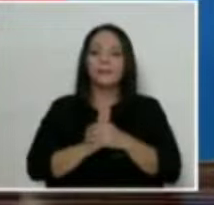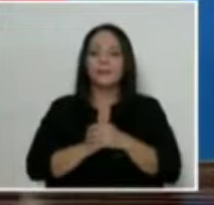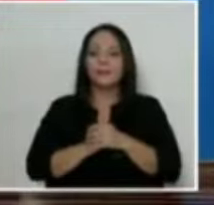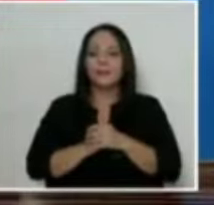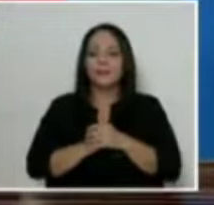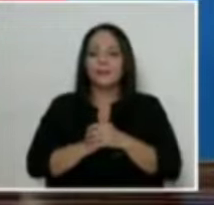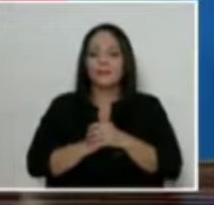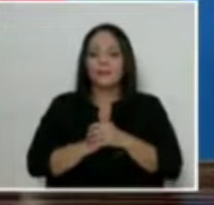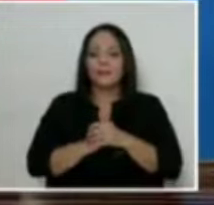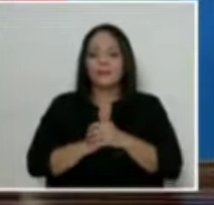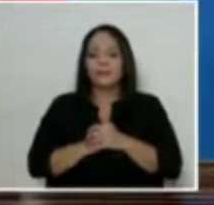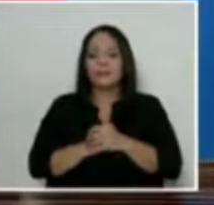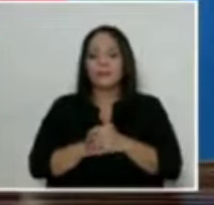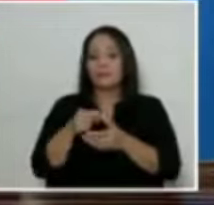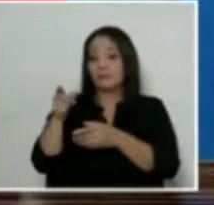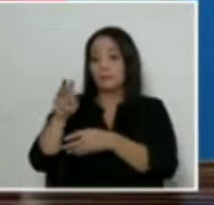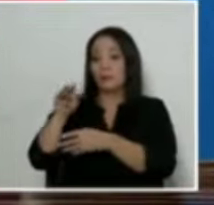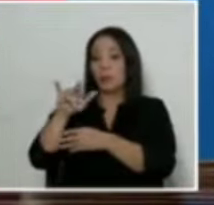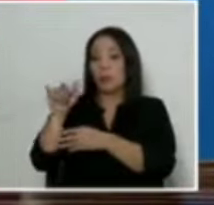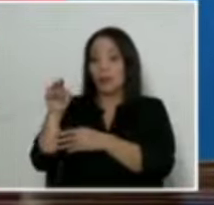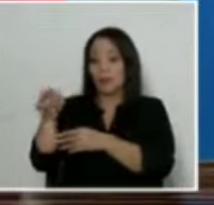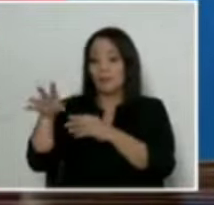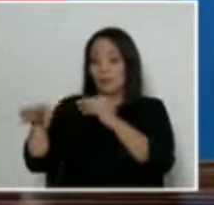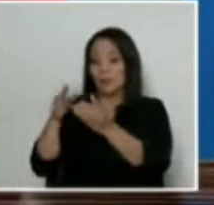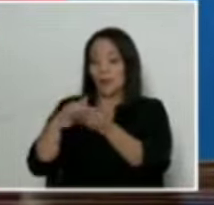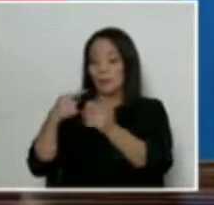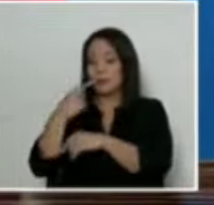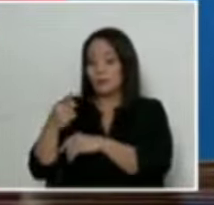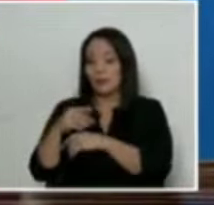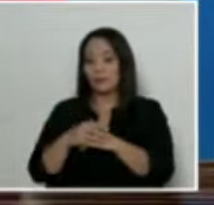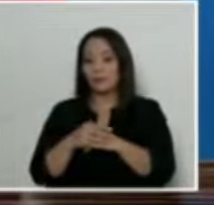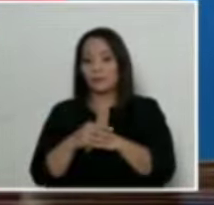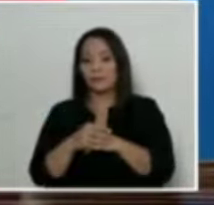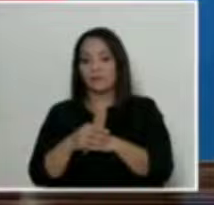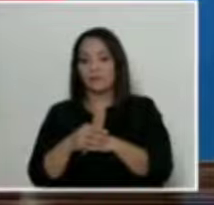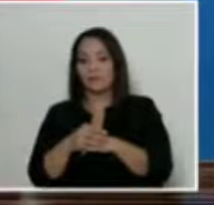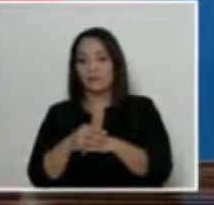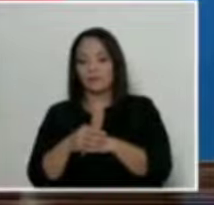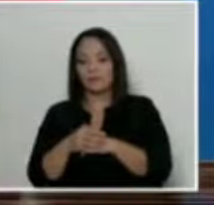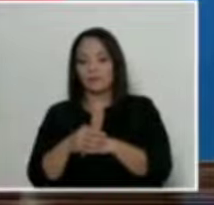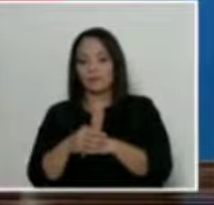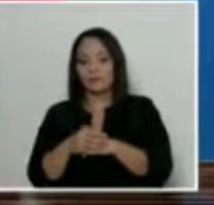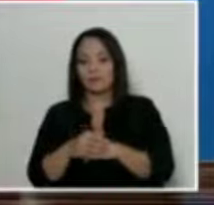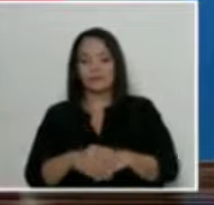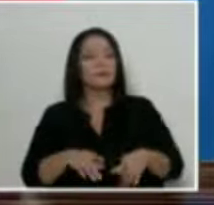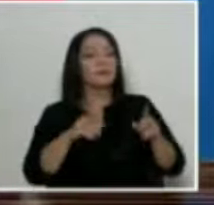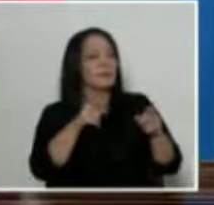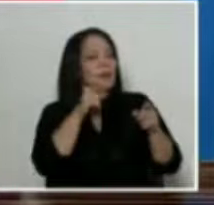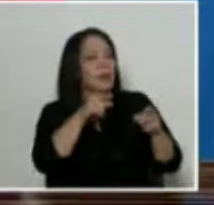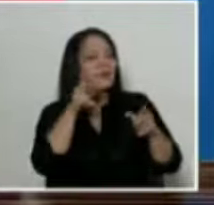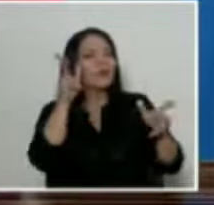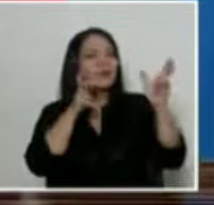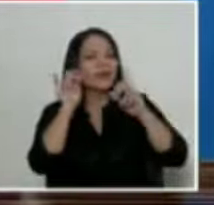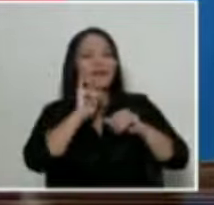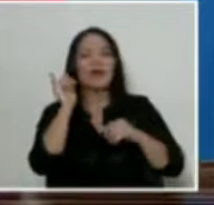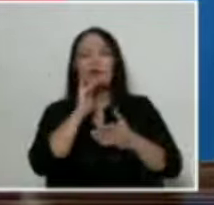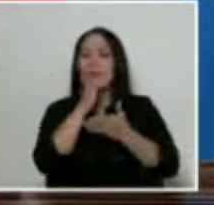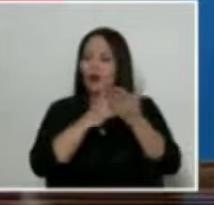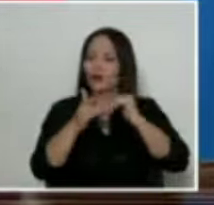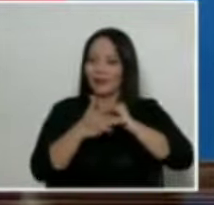No sé si don William o... Don William, tal vez, que ha contribuido generosamente... quieren añadir. Esto suena como algo técnico,